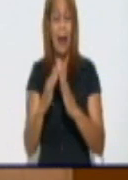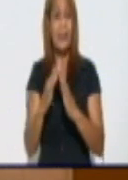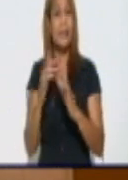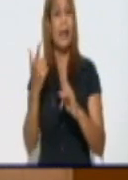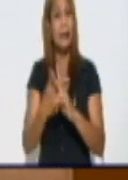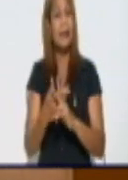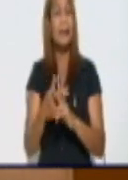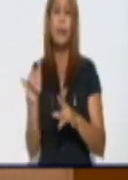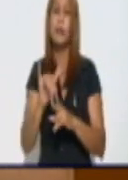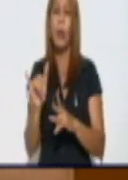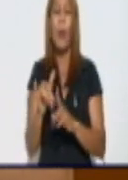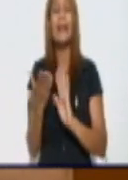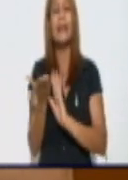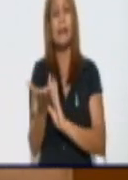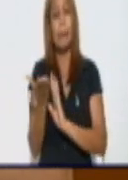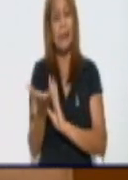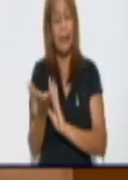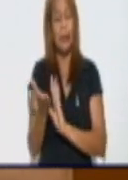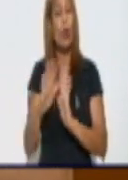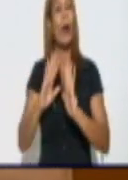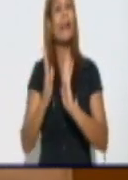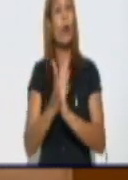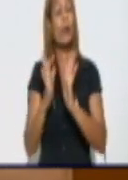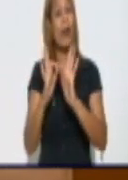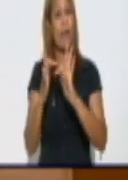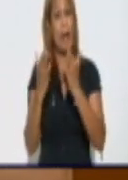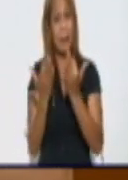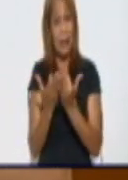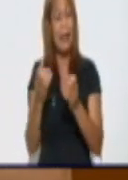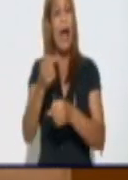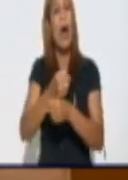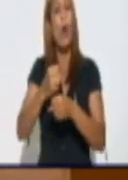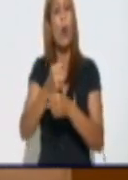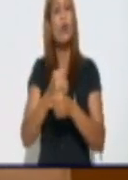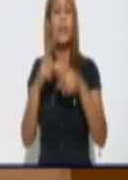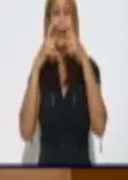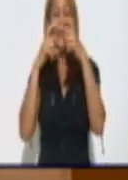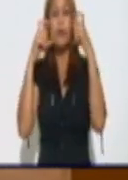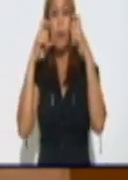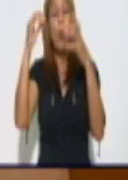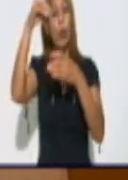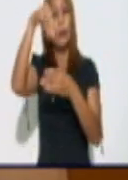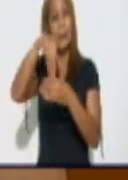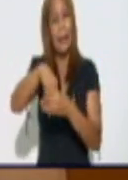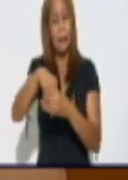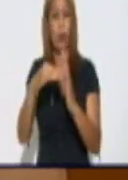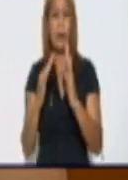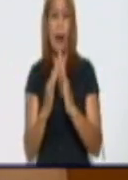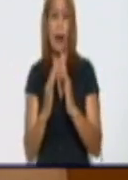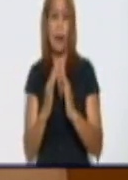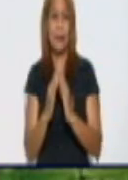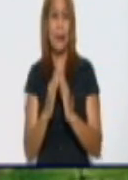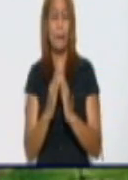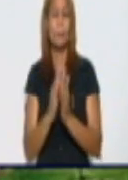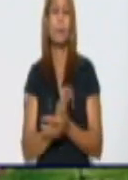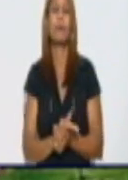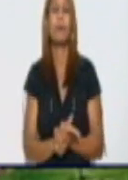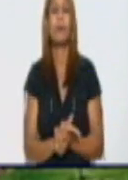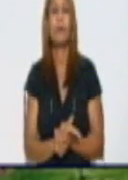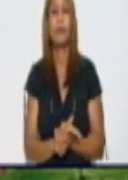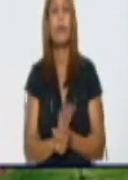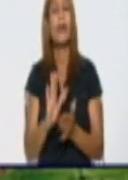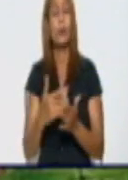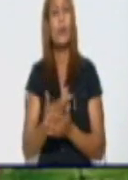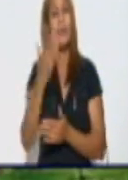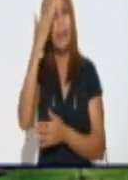a la familia, por lo tanto se está promoviendo también el uso de Nazubuco dentro de las propias viviendas. Bien, gracias a